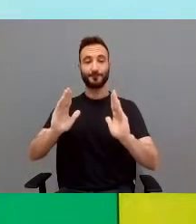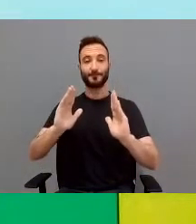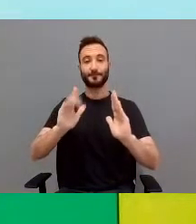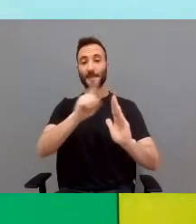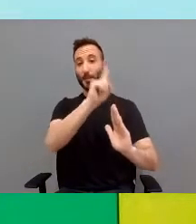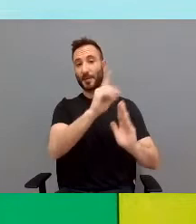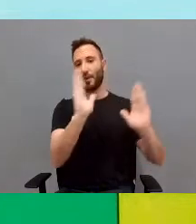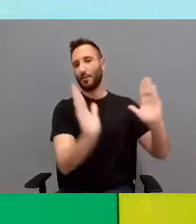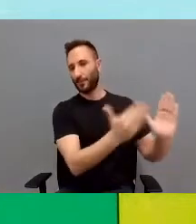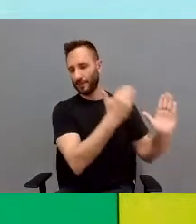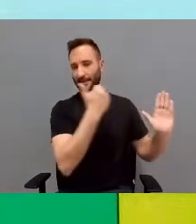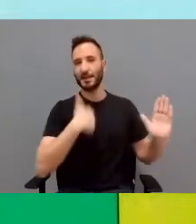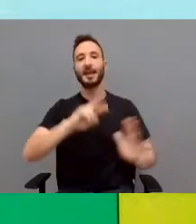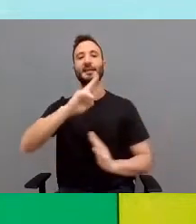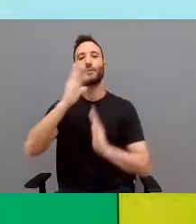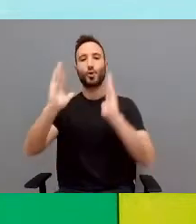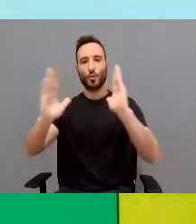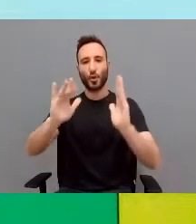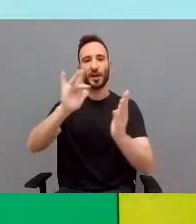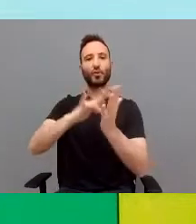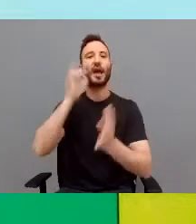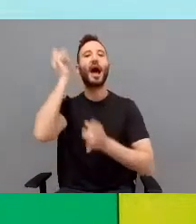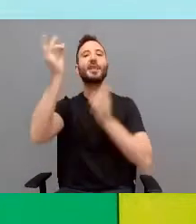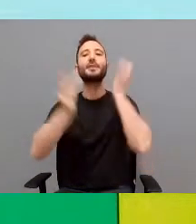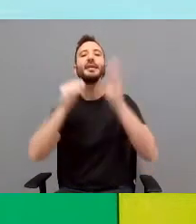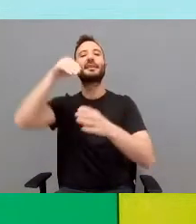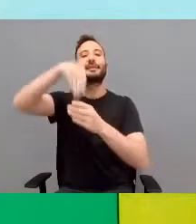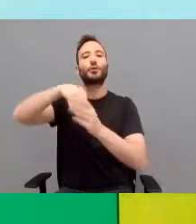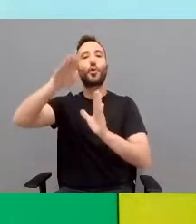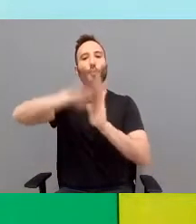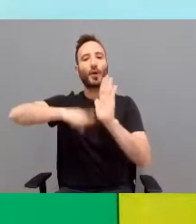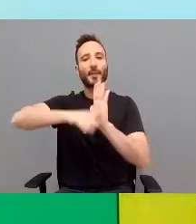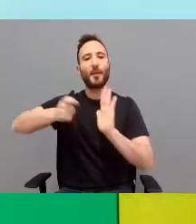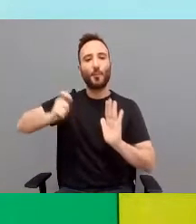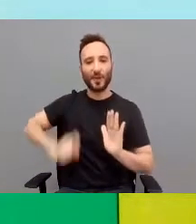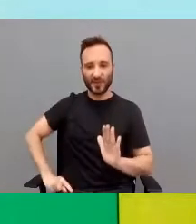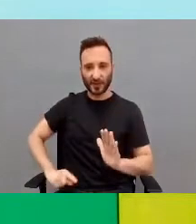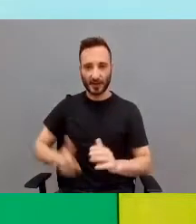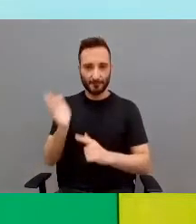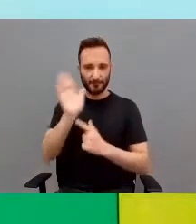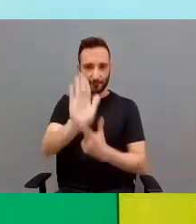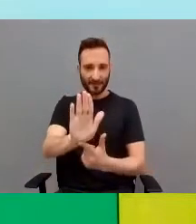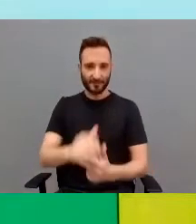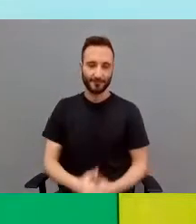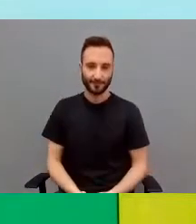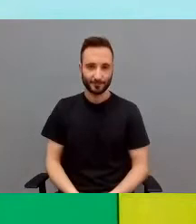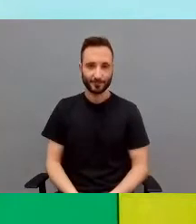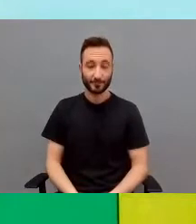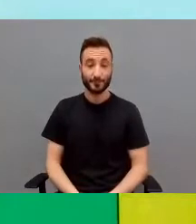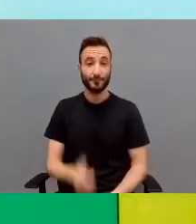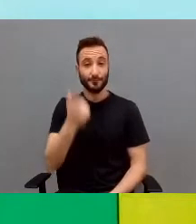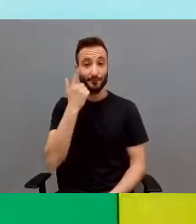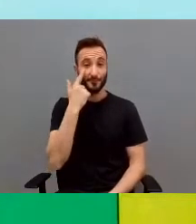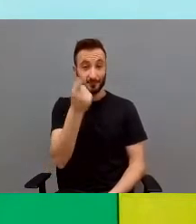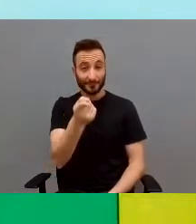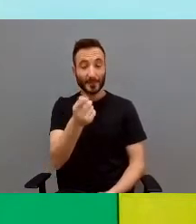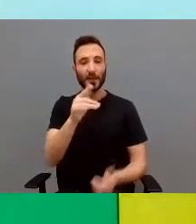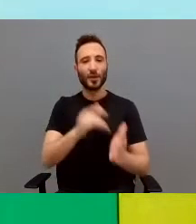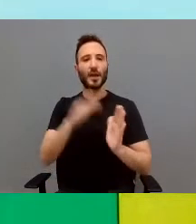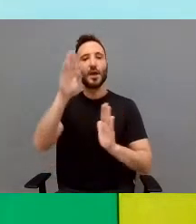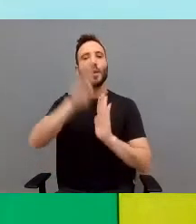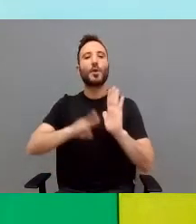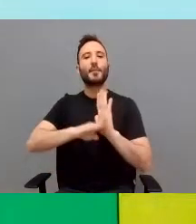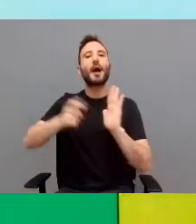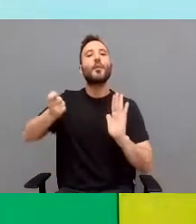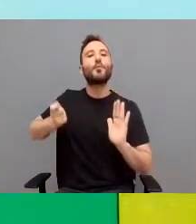vamos a poner otras actividades del programa profesional, otras actividades que realizamos. Para empezar, vemos el programa